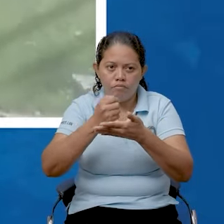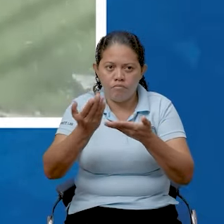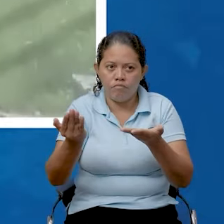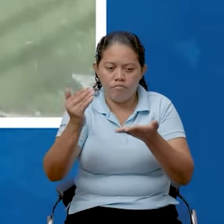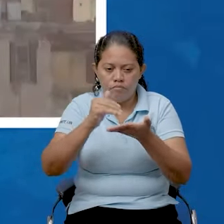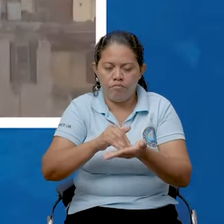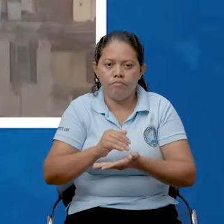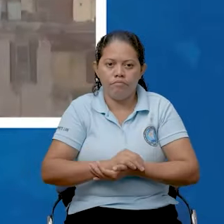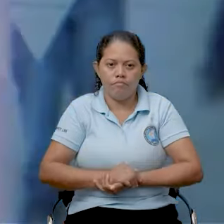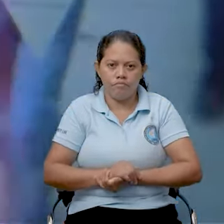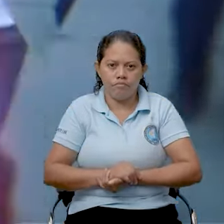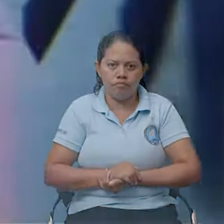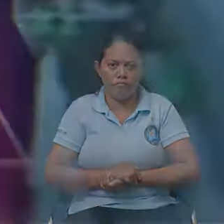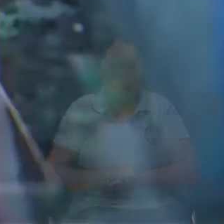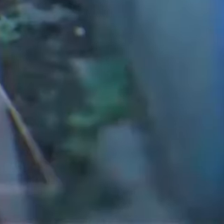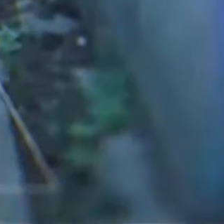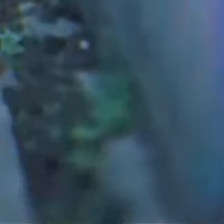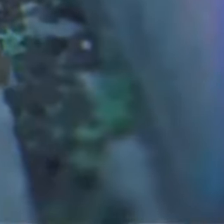recuperación.